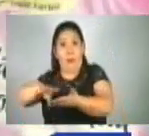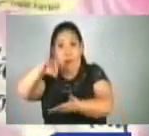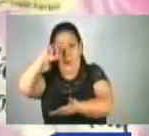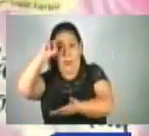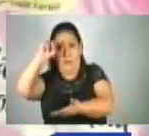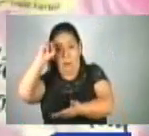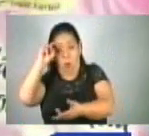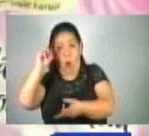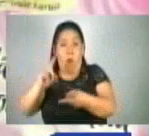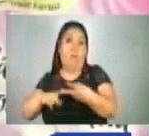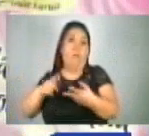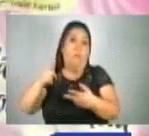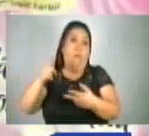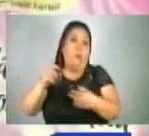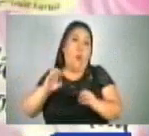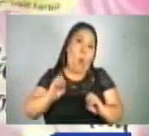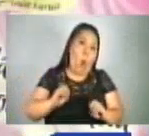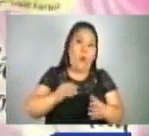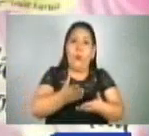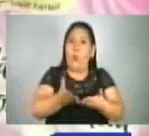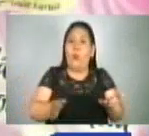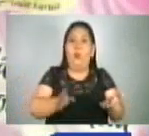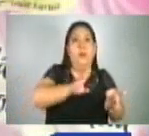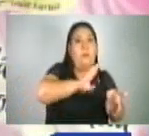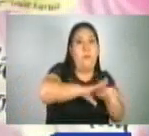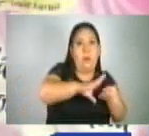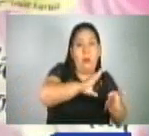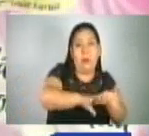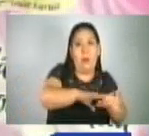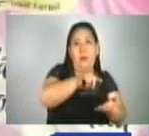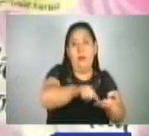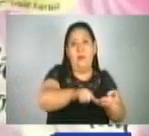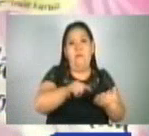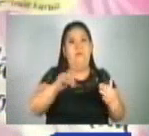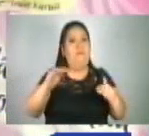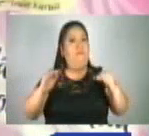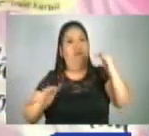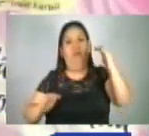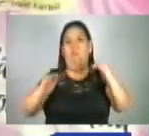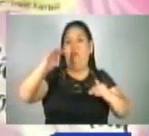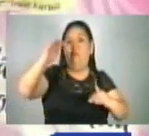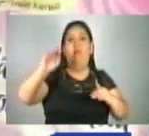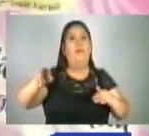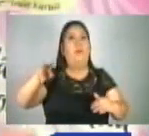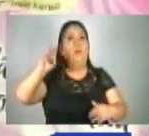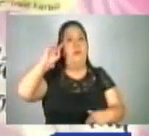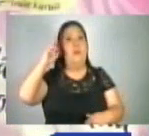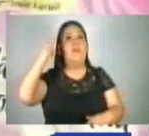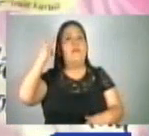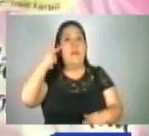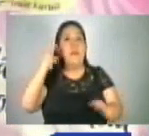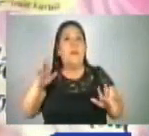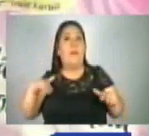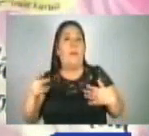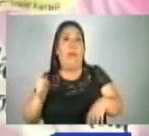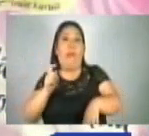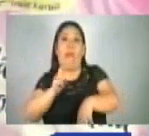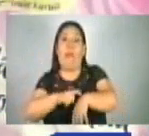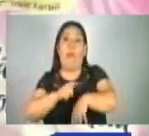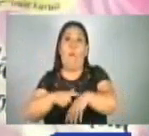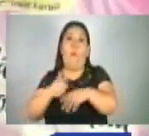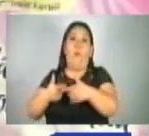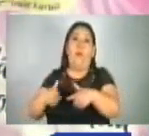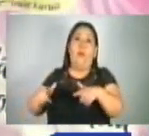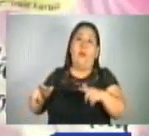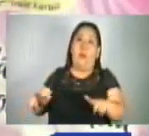ya sea salarial o de otro tipo de remuneración económica, desigualdades que se traducen en el uso del tiempo libre, quién